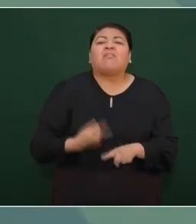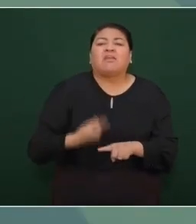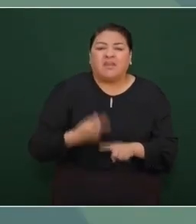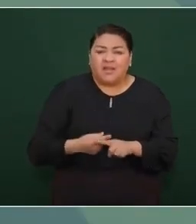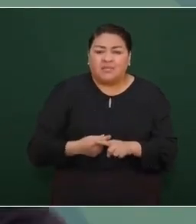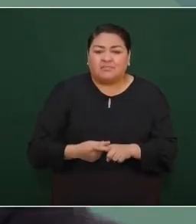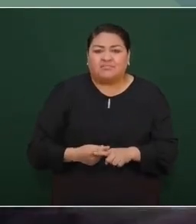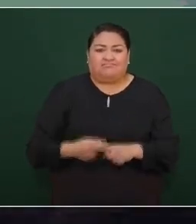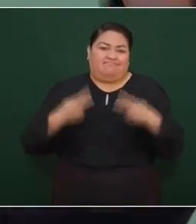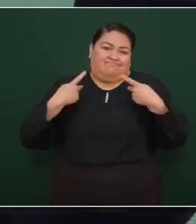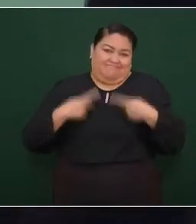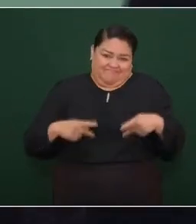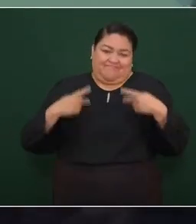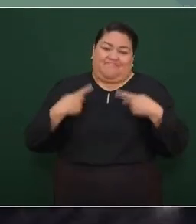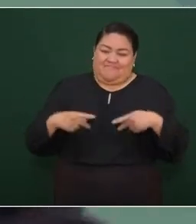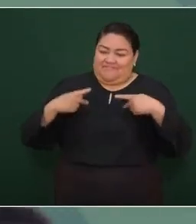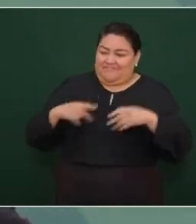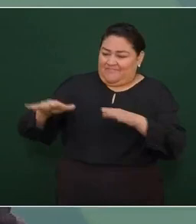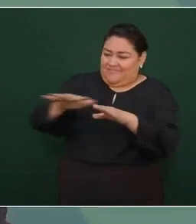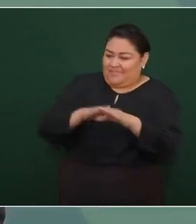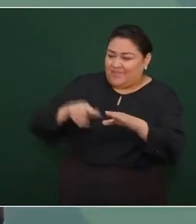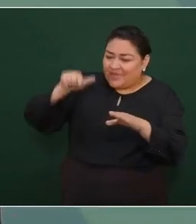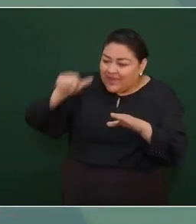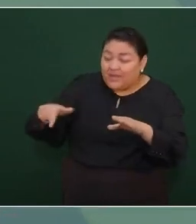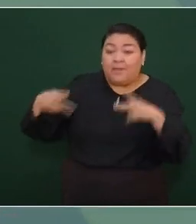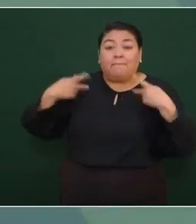los pobres